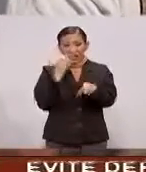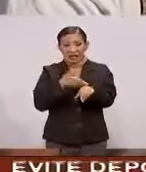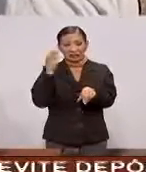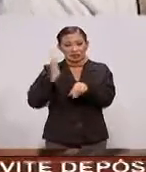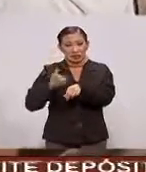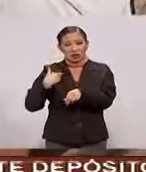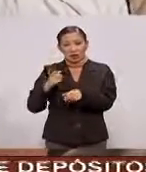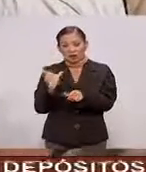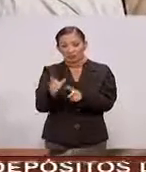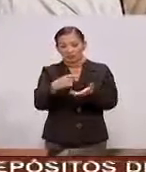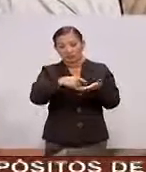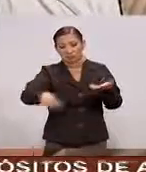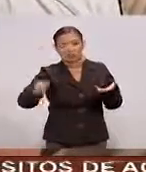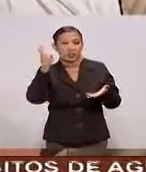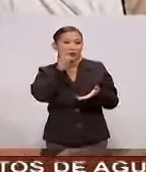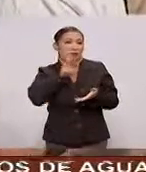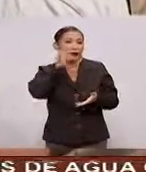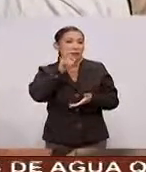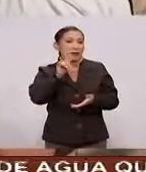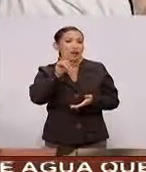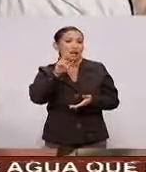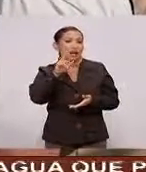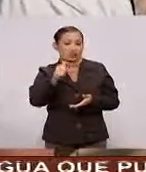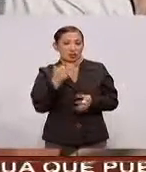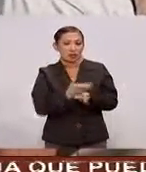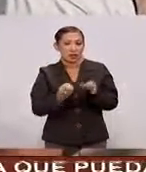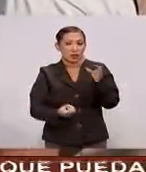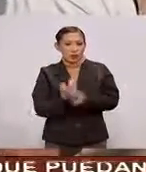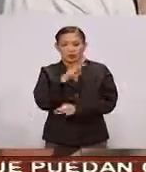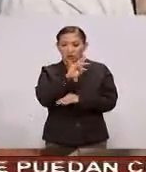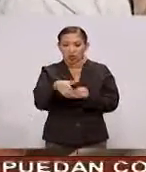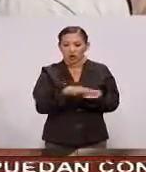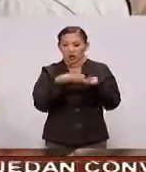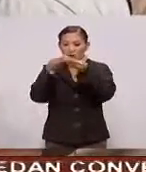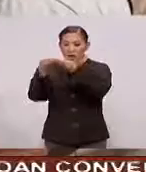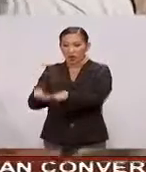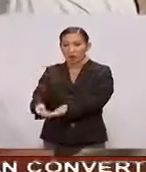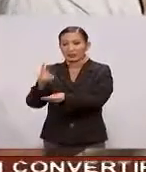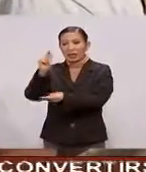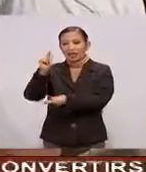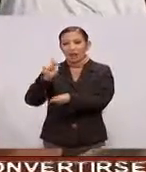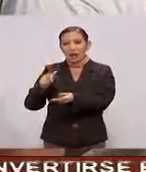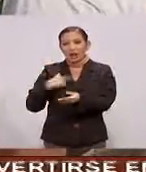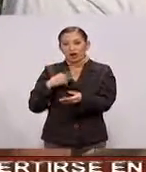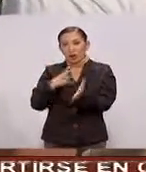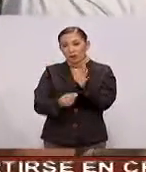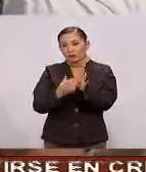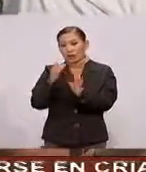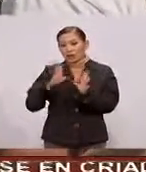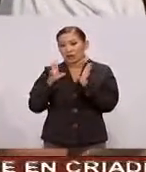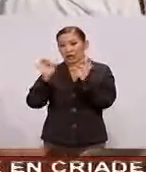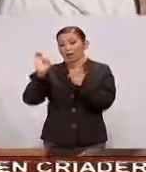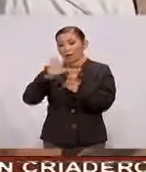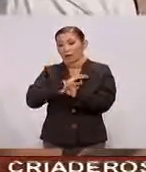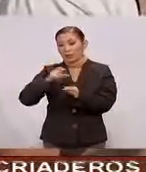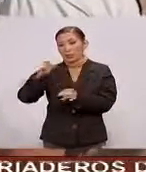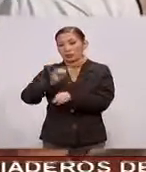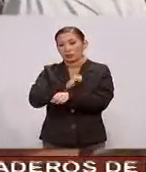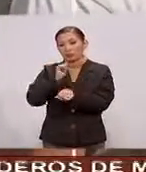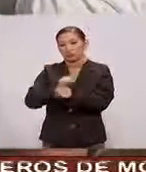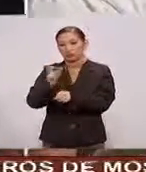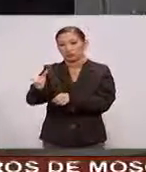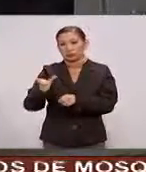Y el talón de verificación Ajá, el vigente Todo lo debes de llevar ahí a Tlaxcuaque Número 8 en original y copia Ahí vas a poder recuperar tu